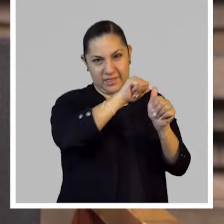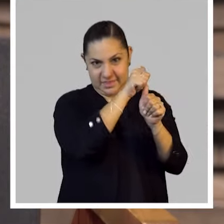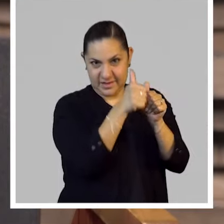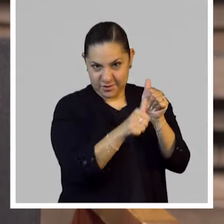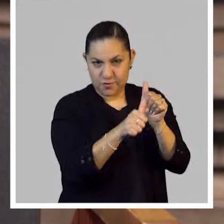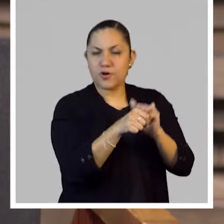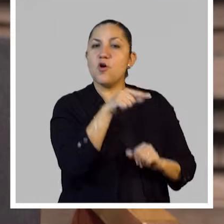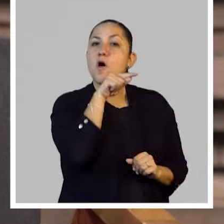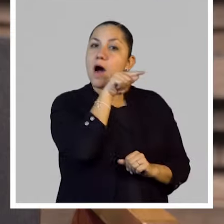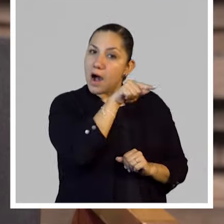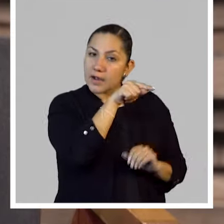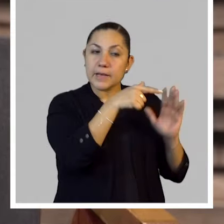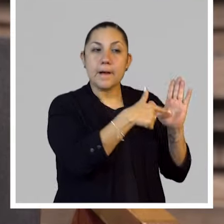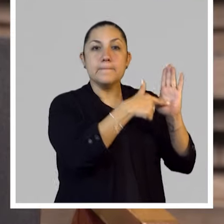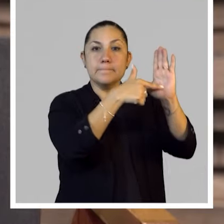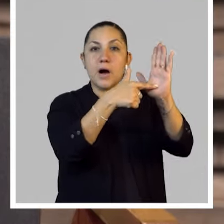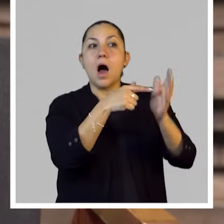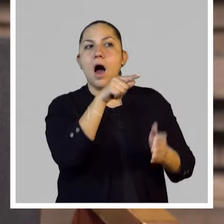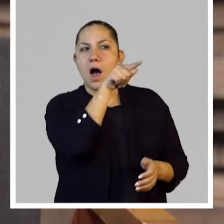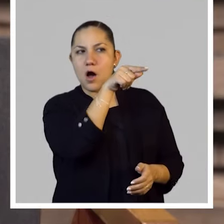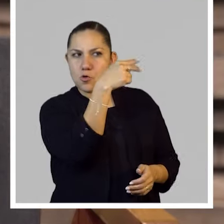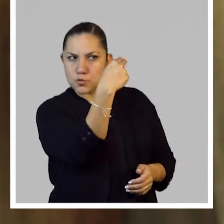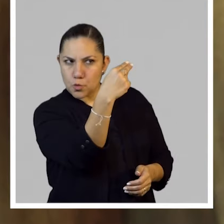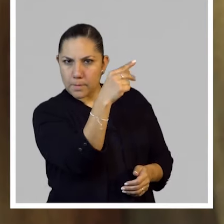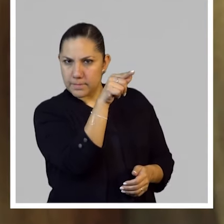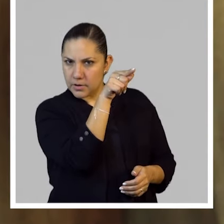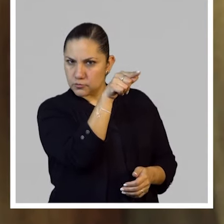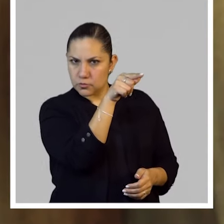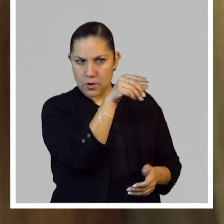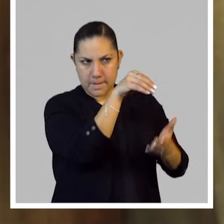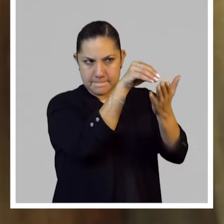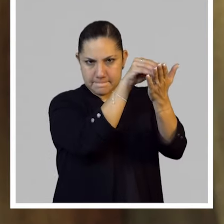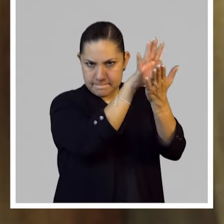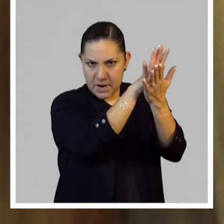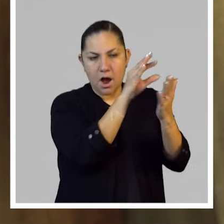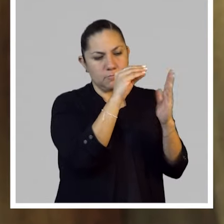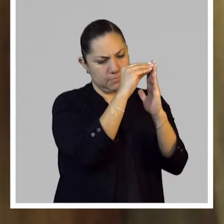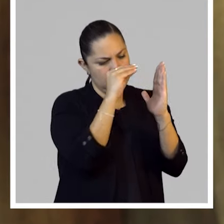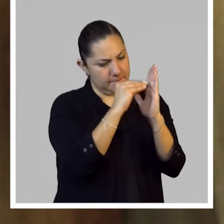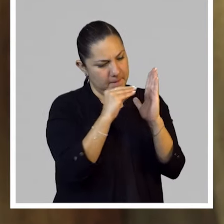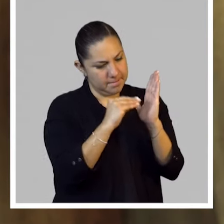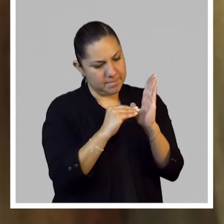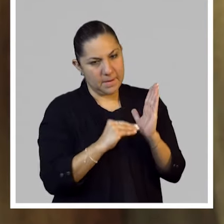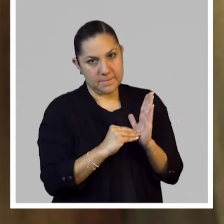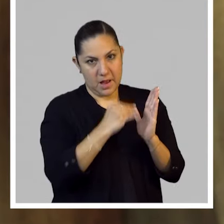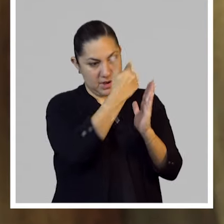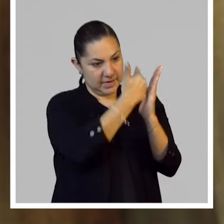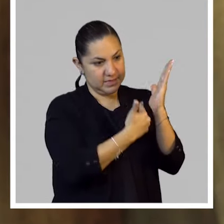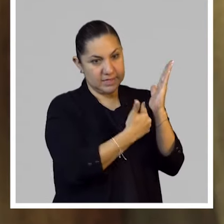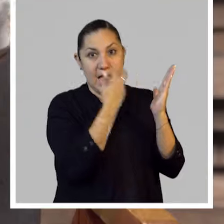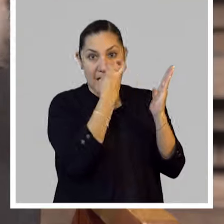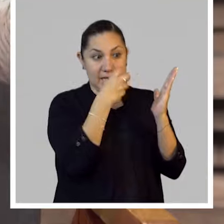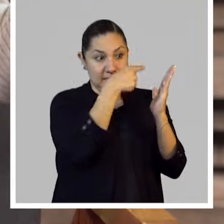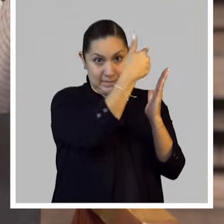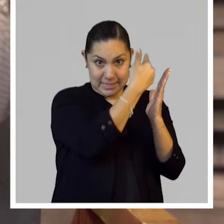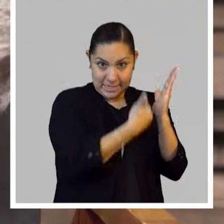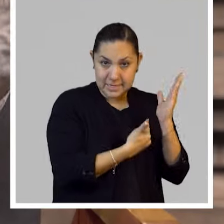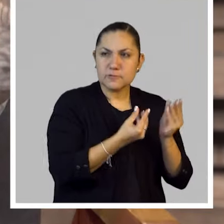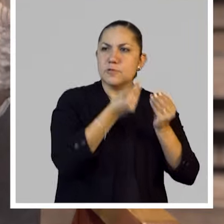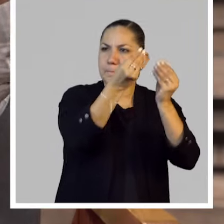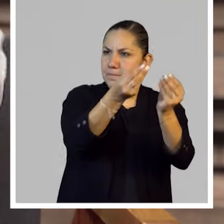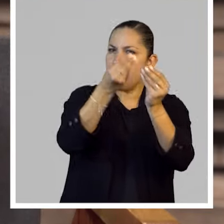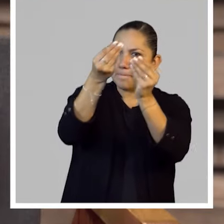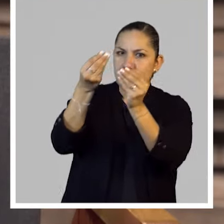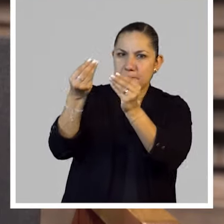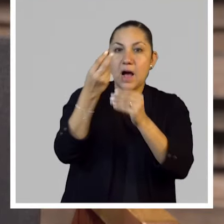final se iba a generar un directorio, ¿no? Y esos directorios se compartían y hacían que cada vez más personas estuvieran